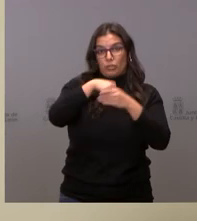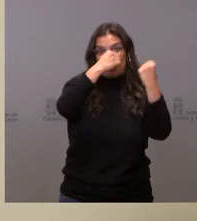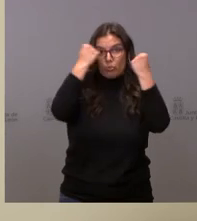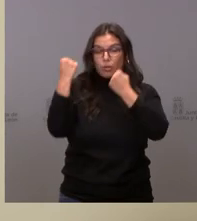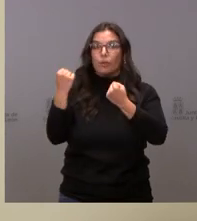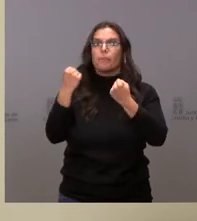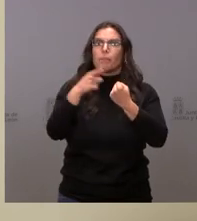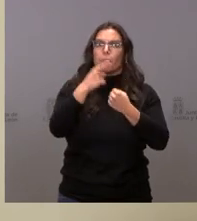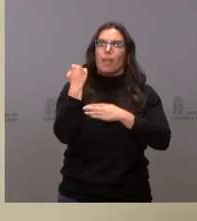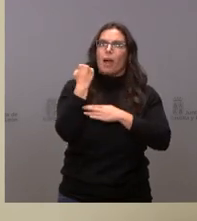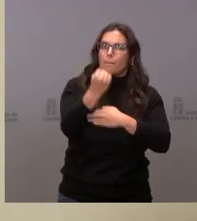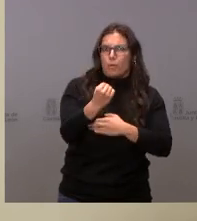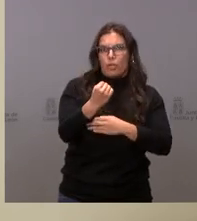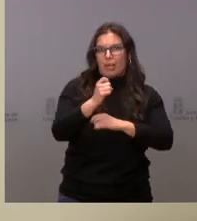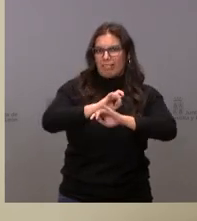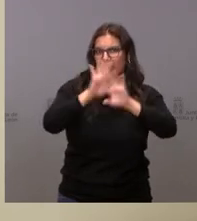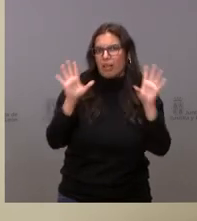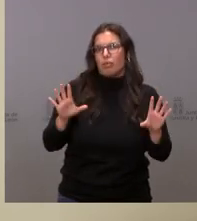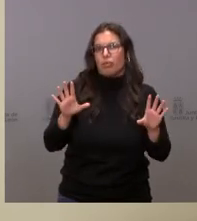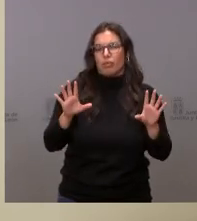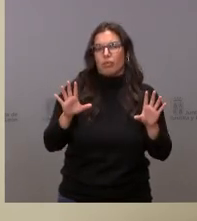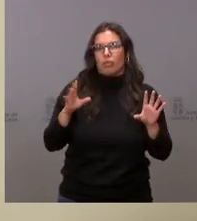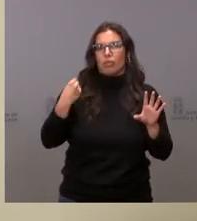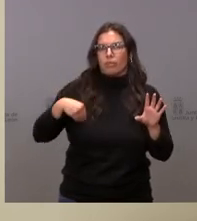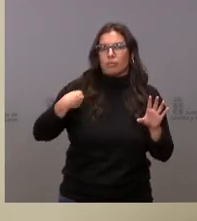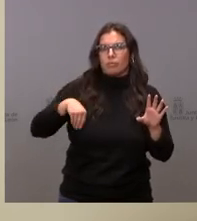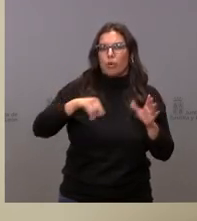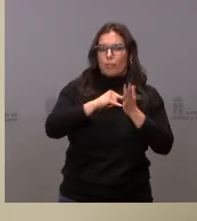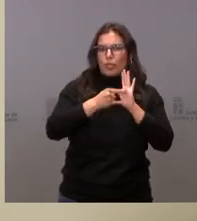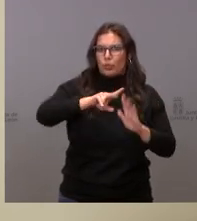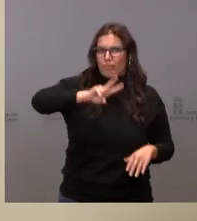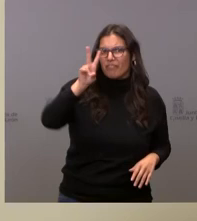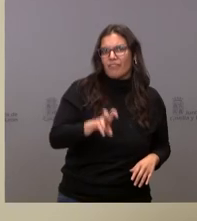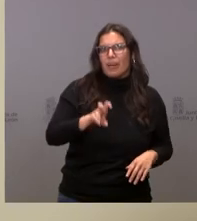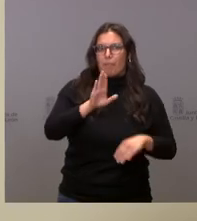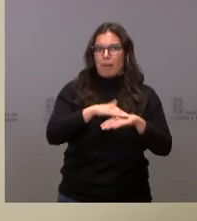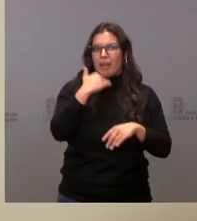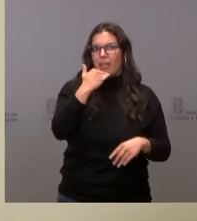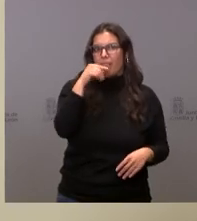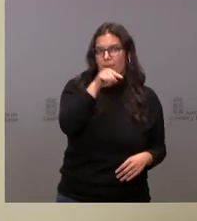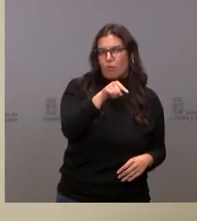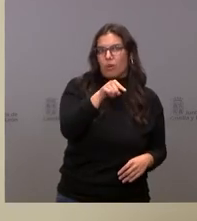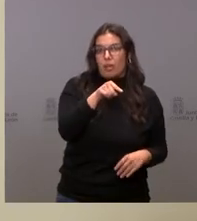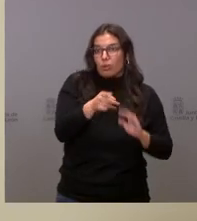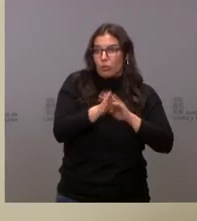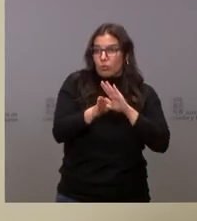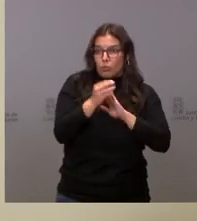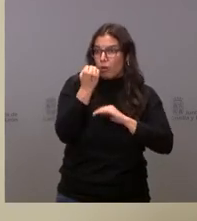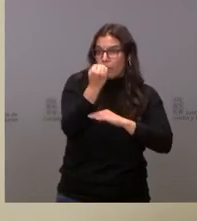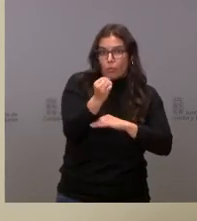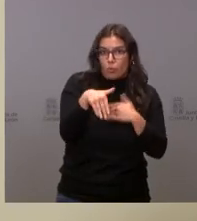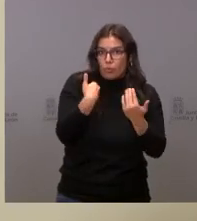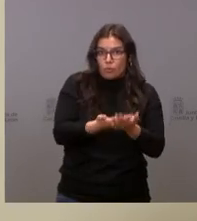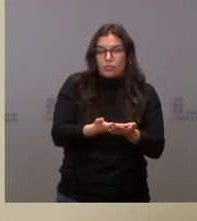hayan apoyado sin ninguna duda la utilidad de este proyecto para Zamora hayan apoyado y continúen apoyando